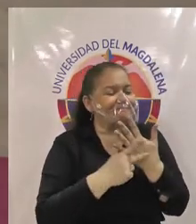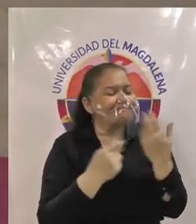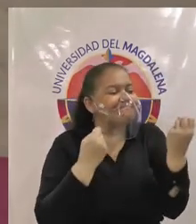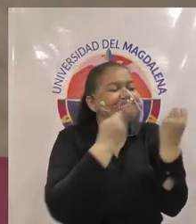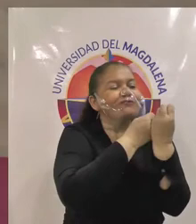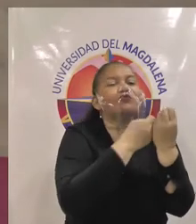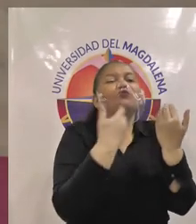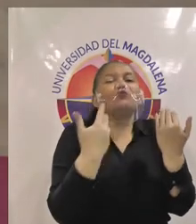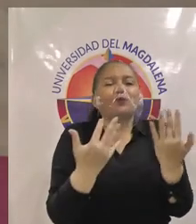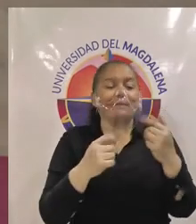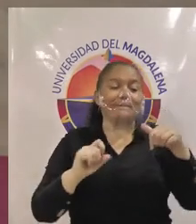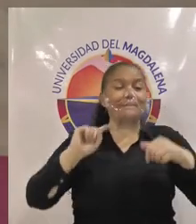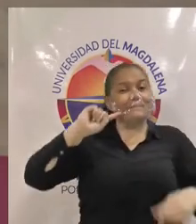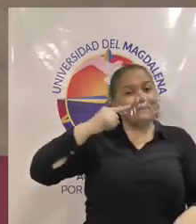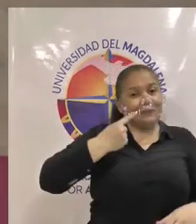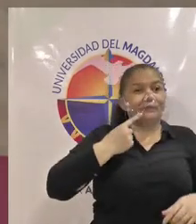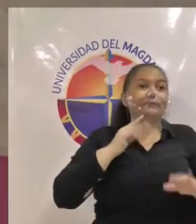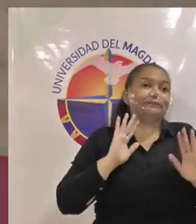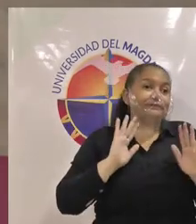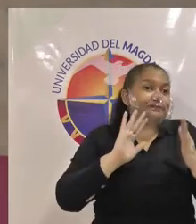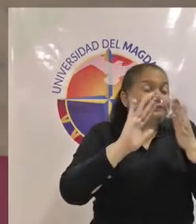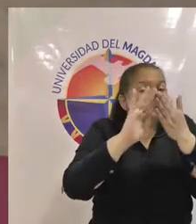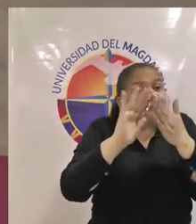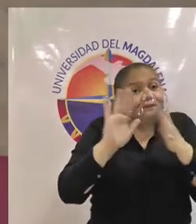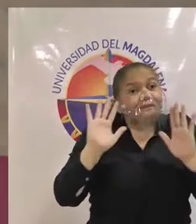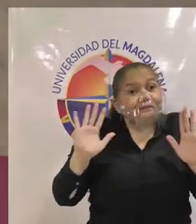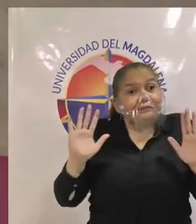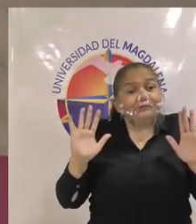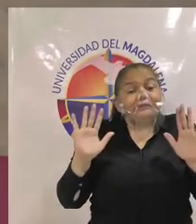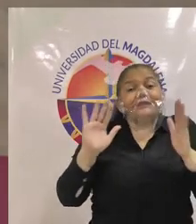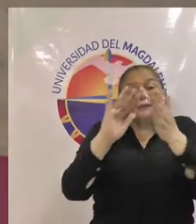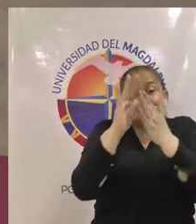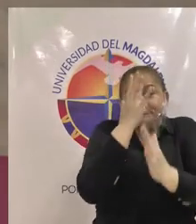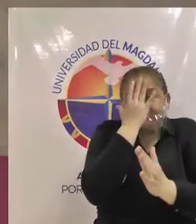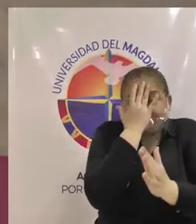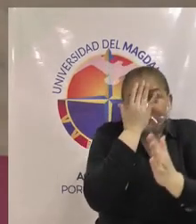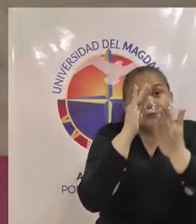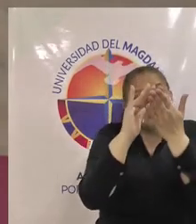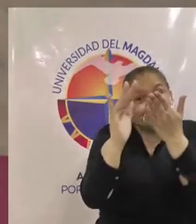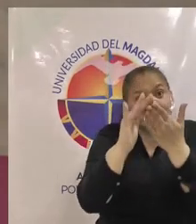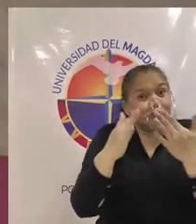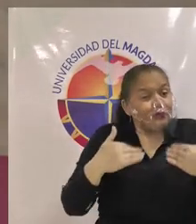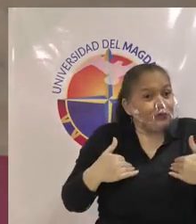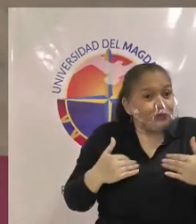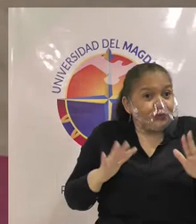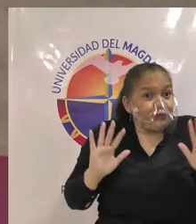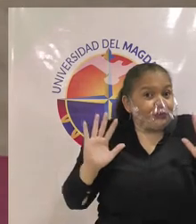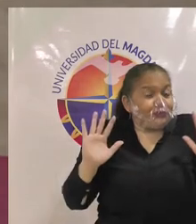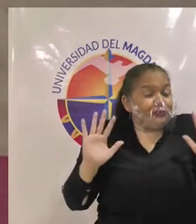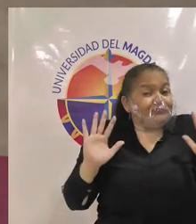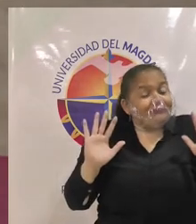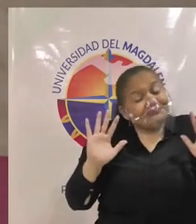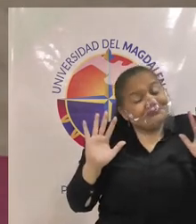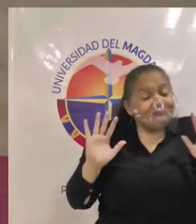pueda dar este proyecto y aquí pido excusas porque de pronto voy a hablar sobre algo que no me concierne porque no es tanto académico